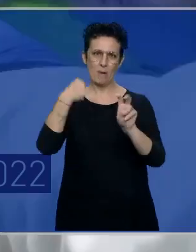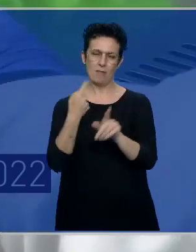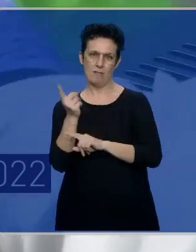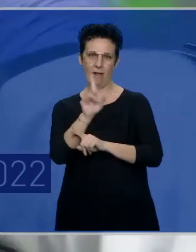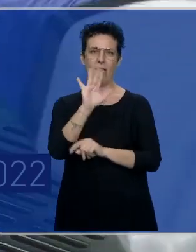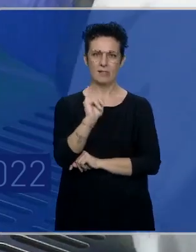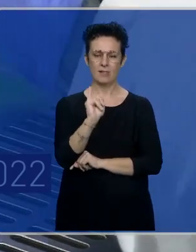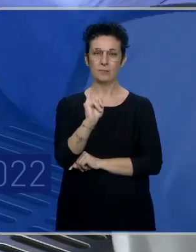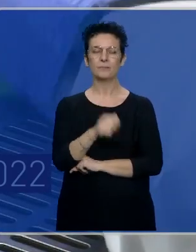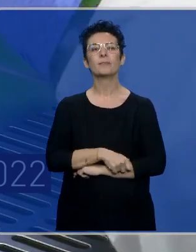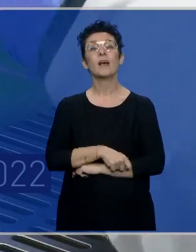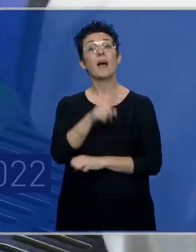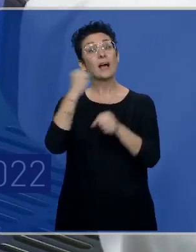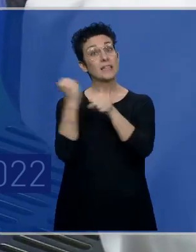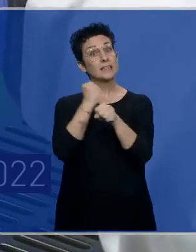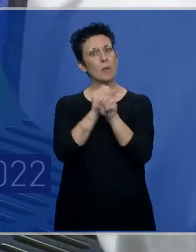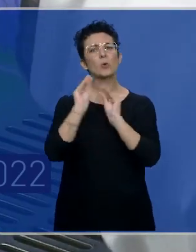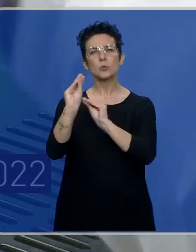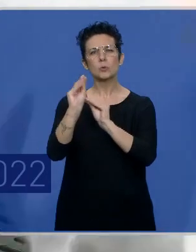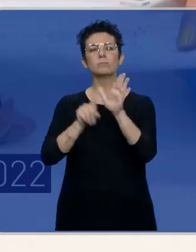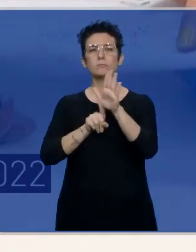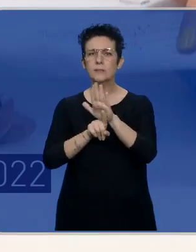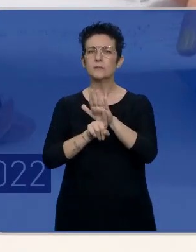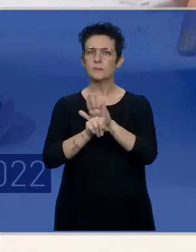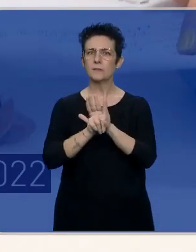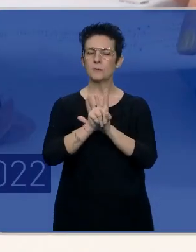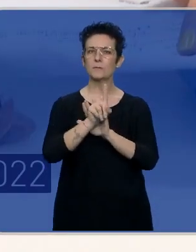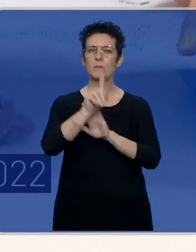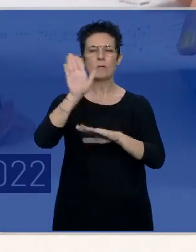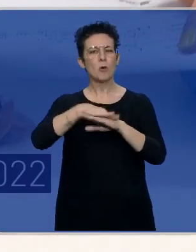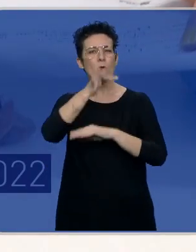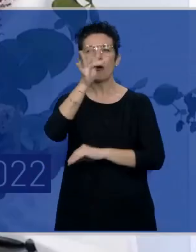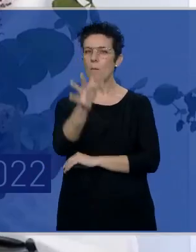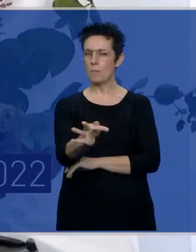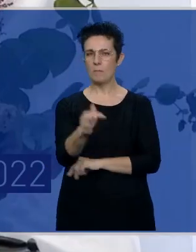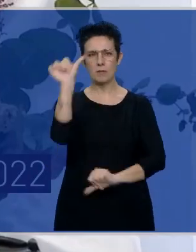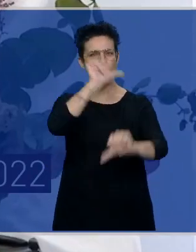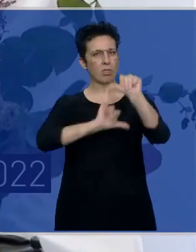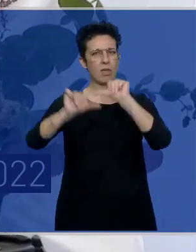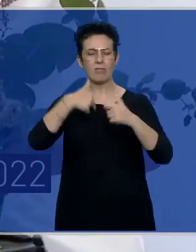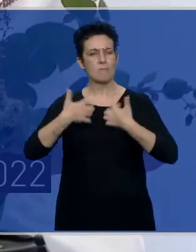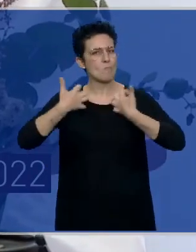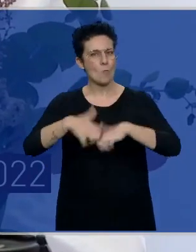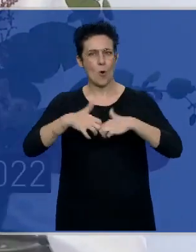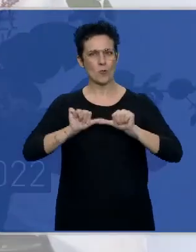figuro. Su trabajo está en continuo progreso porque su compromiso con la ciencia es su motor.